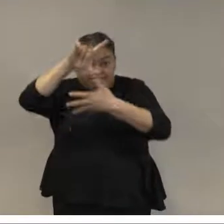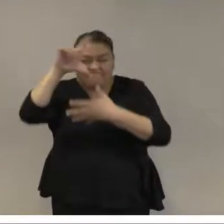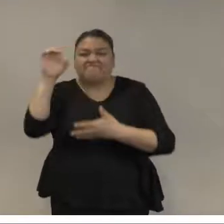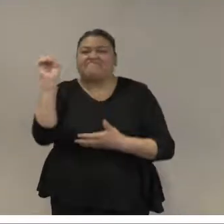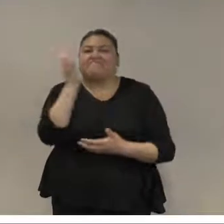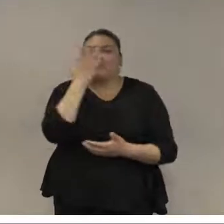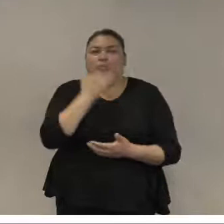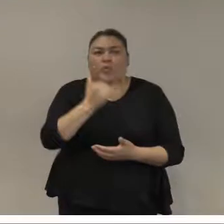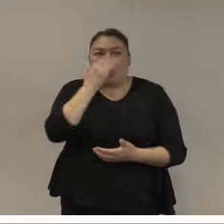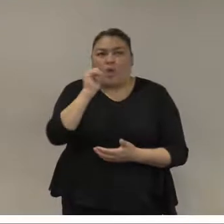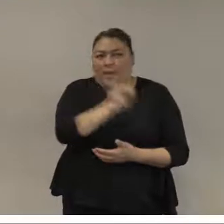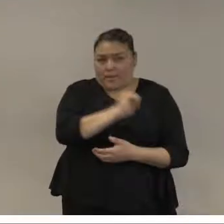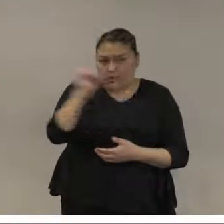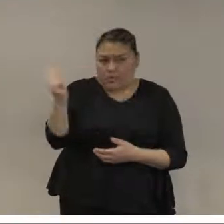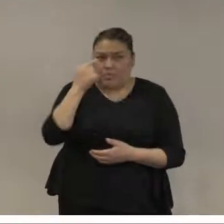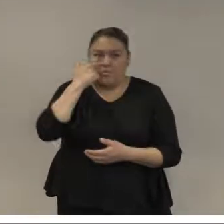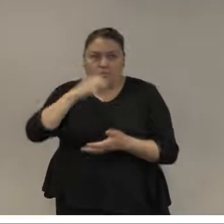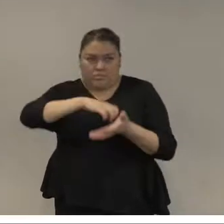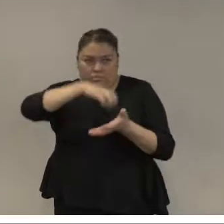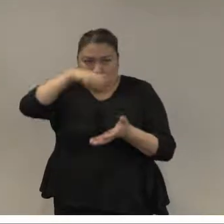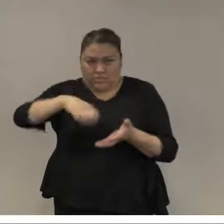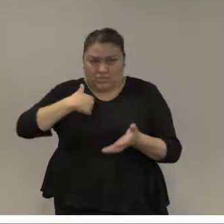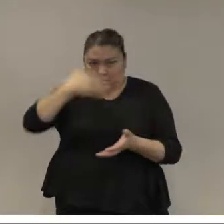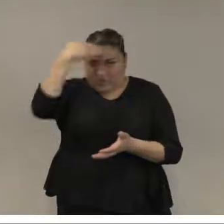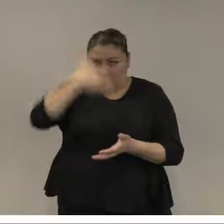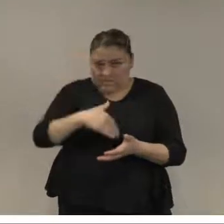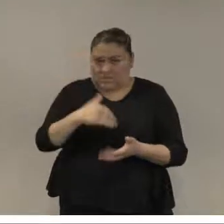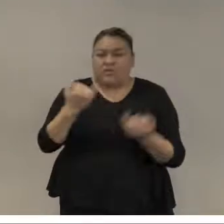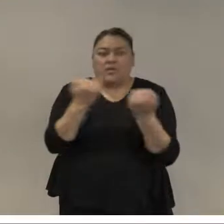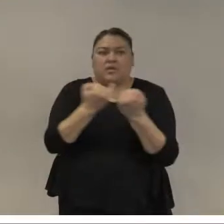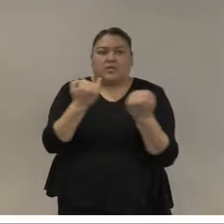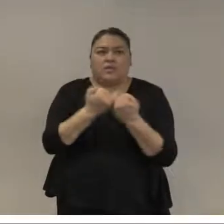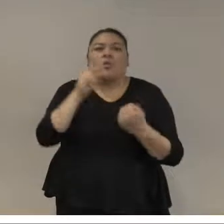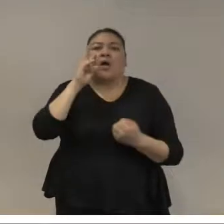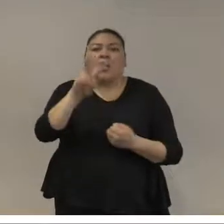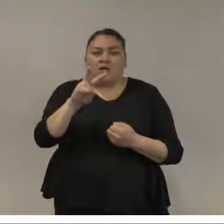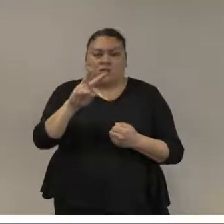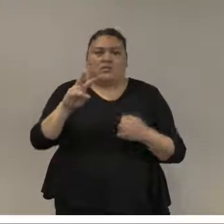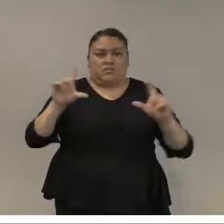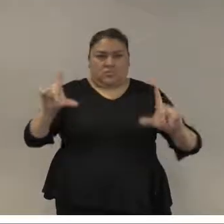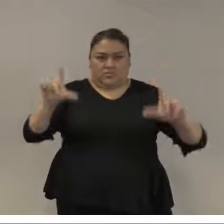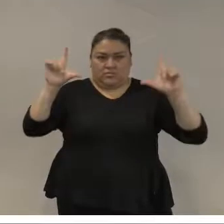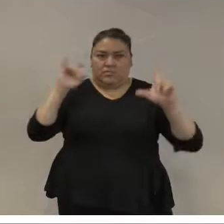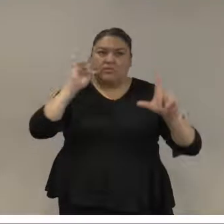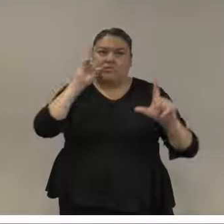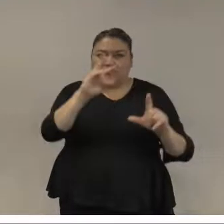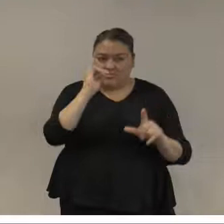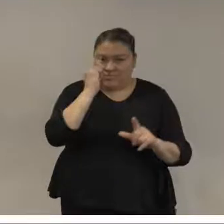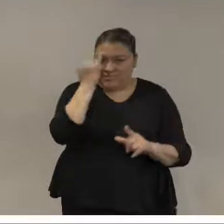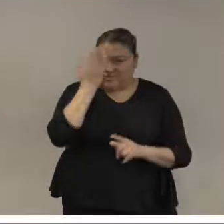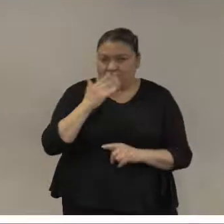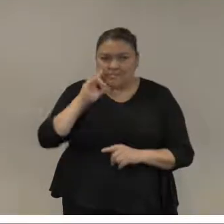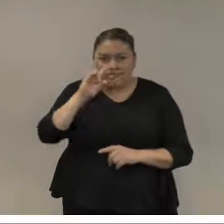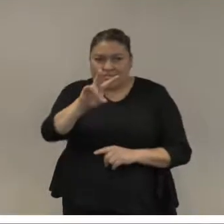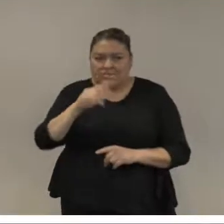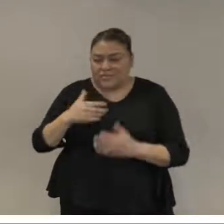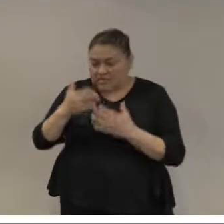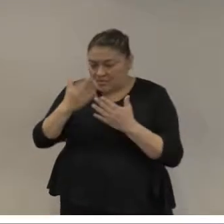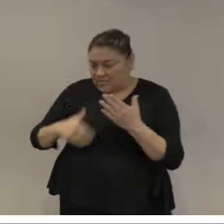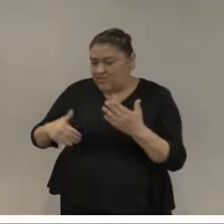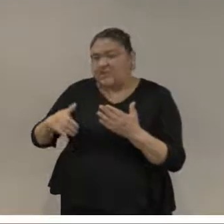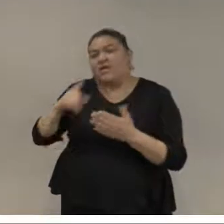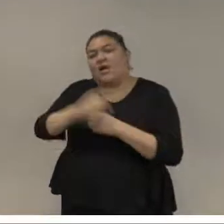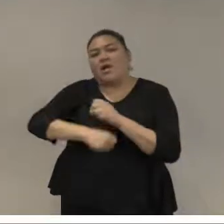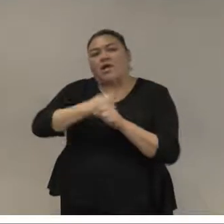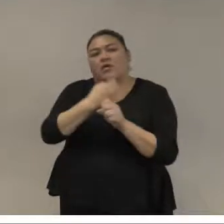susceptibilidad a la ley de plato o plomo. Aquí hay unas palabras que no se leen de un informe reciente del Departamento del Estado de